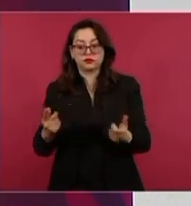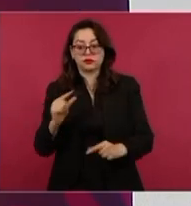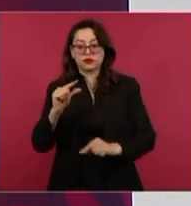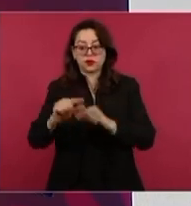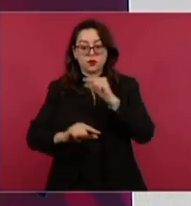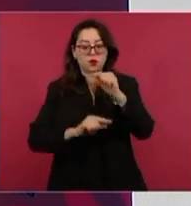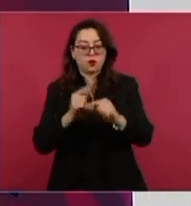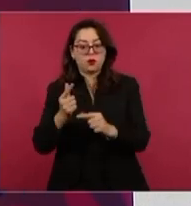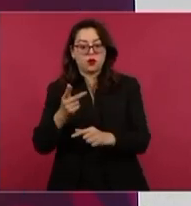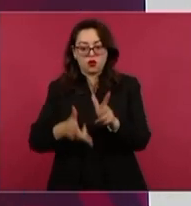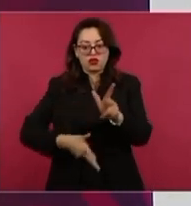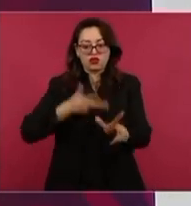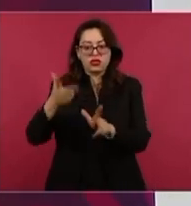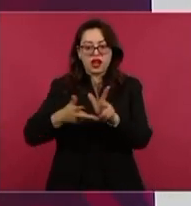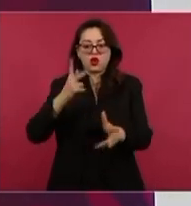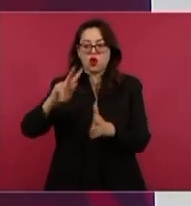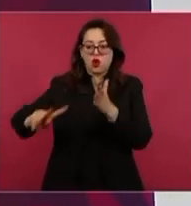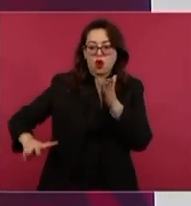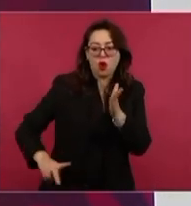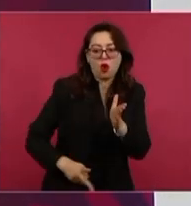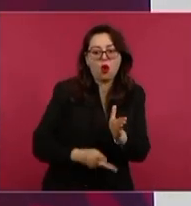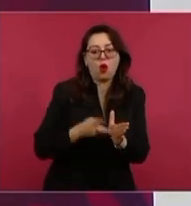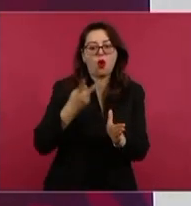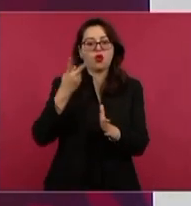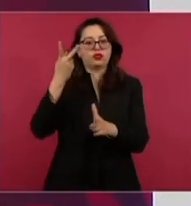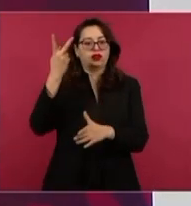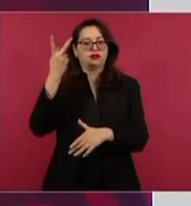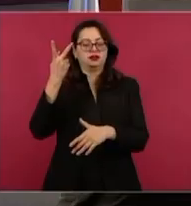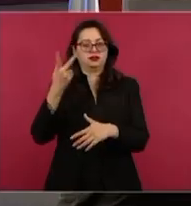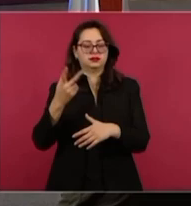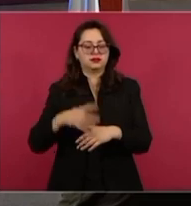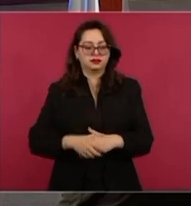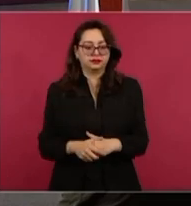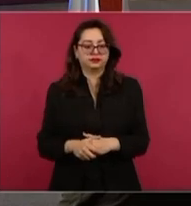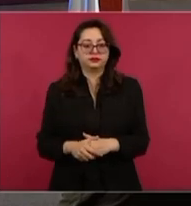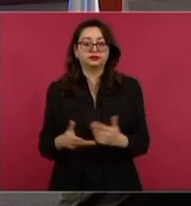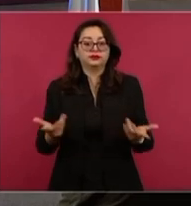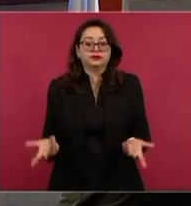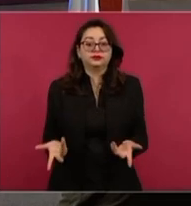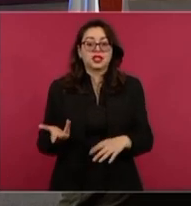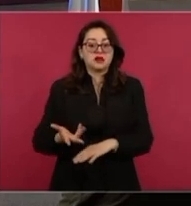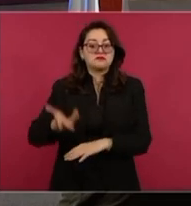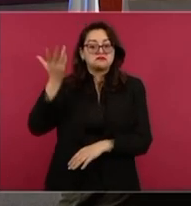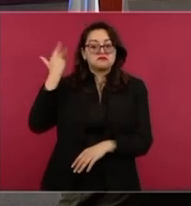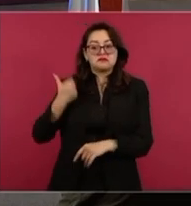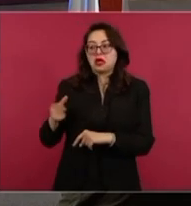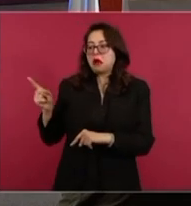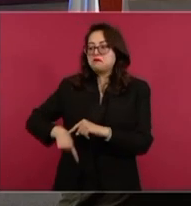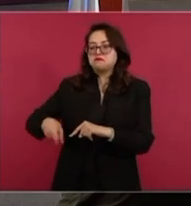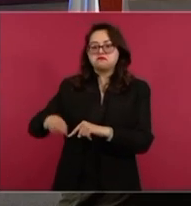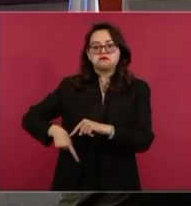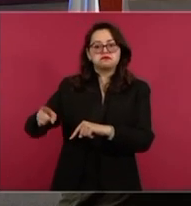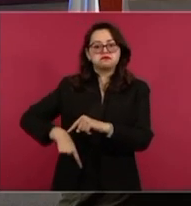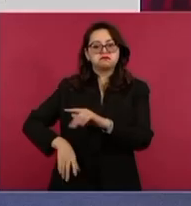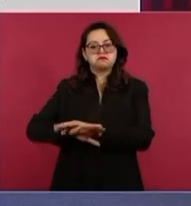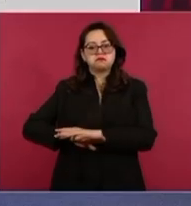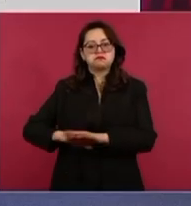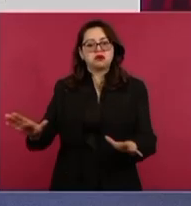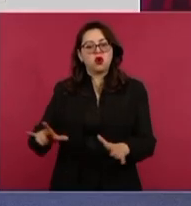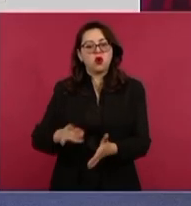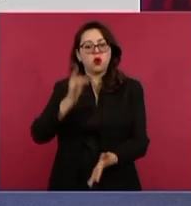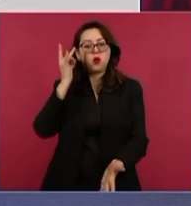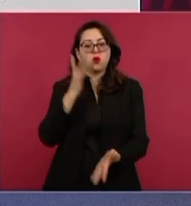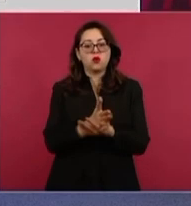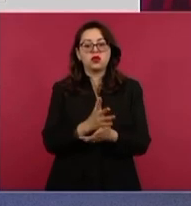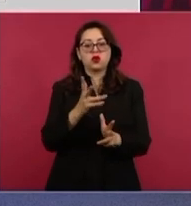de los trenes de pasajeros porque no habían dejado nada, sólo habían dejado